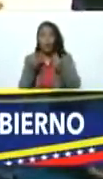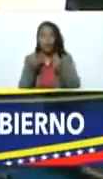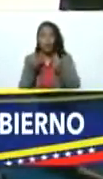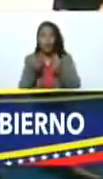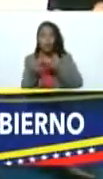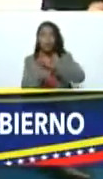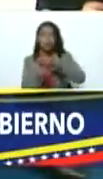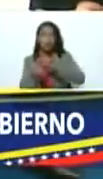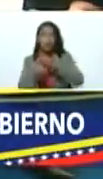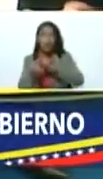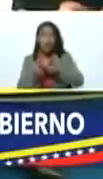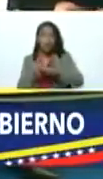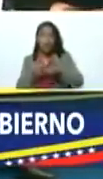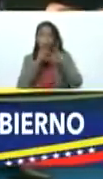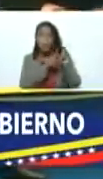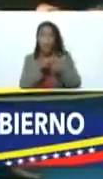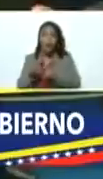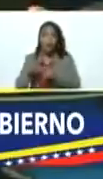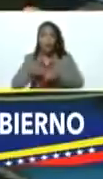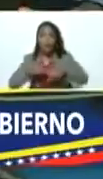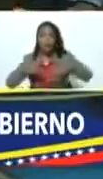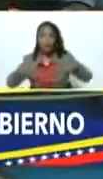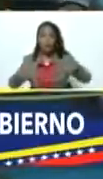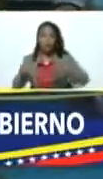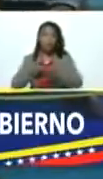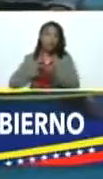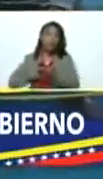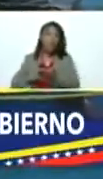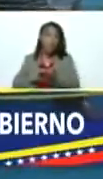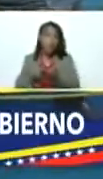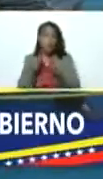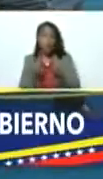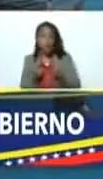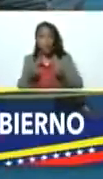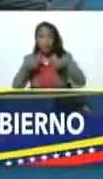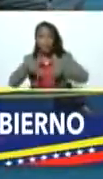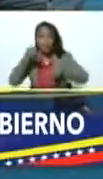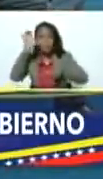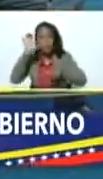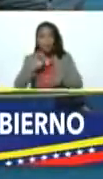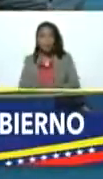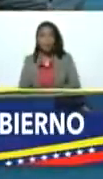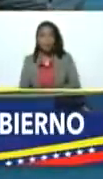institucionales de los planes de crecimiento y de recuperación económica del país